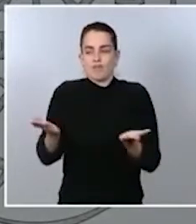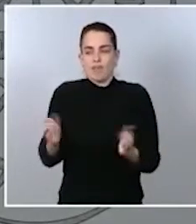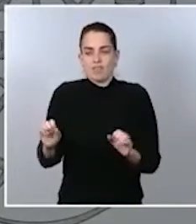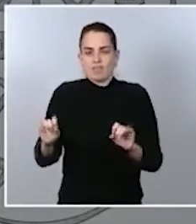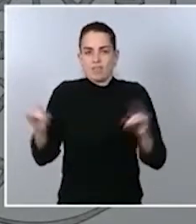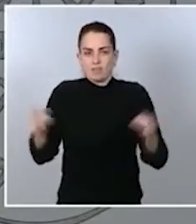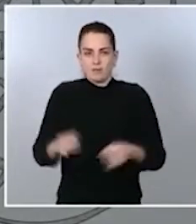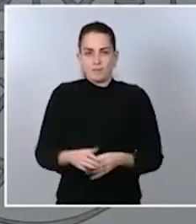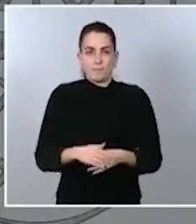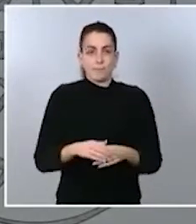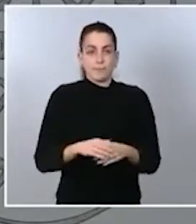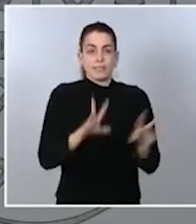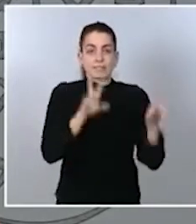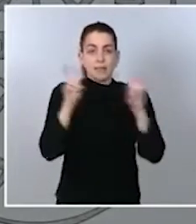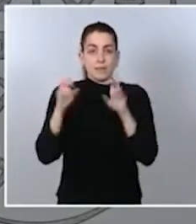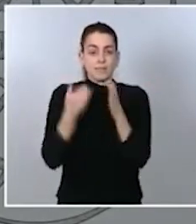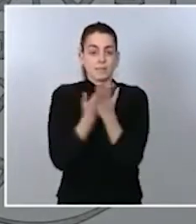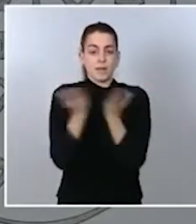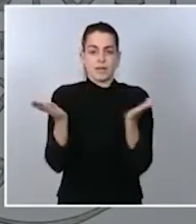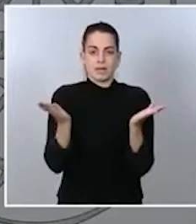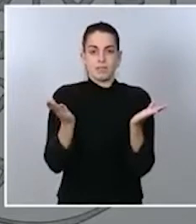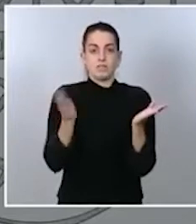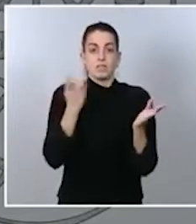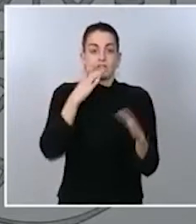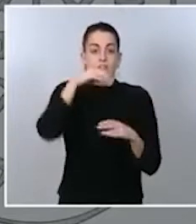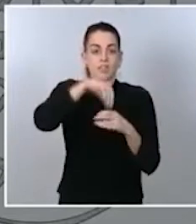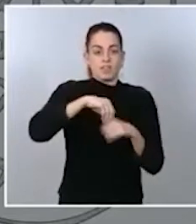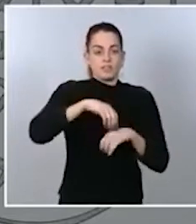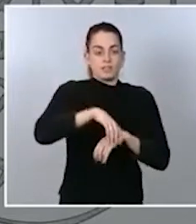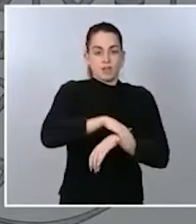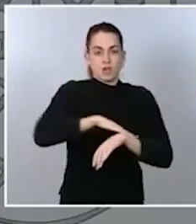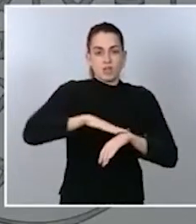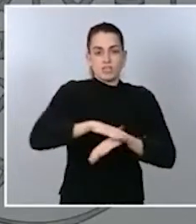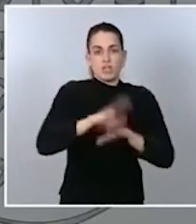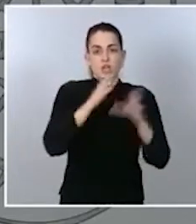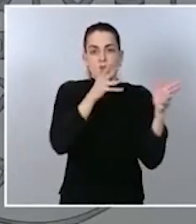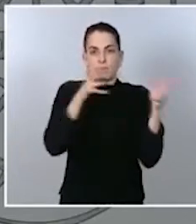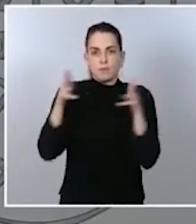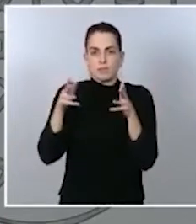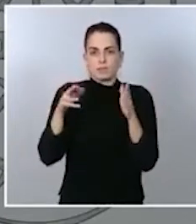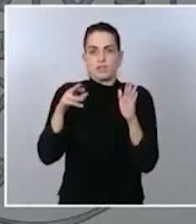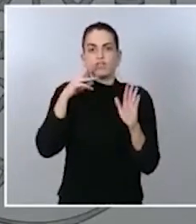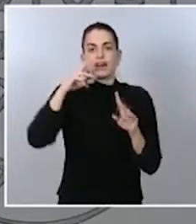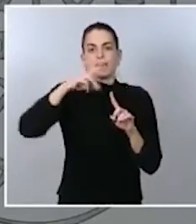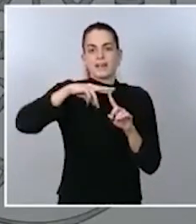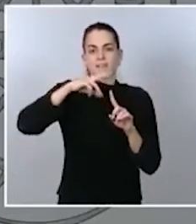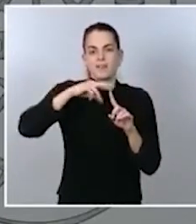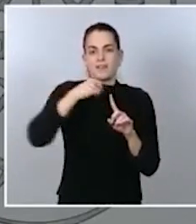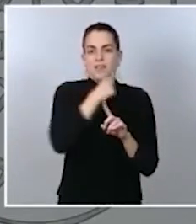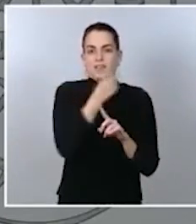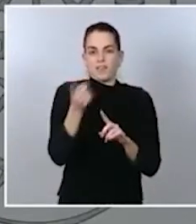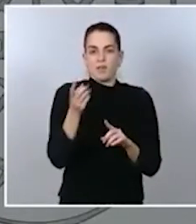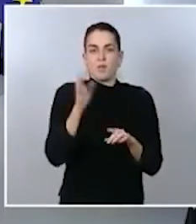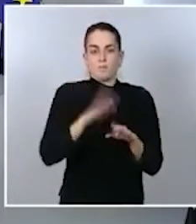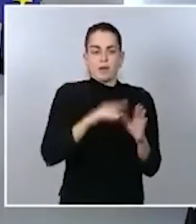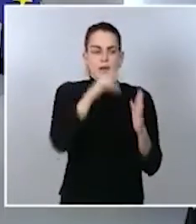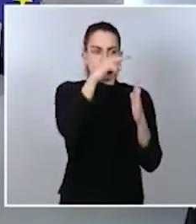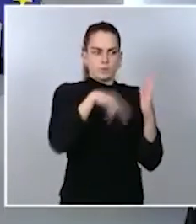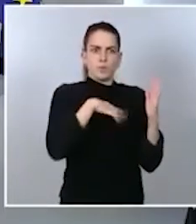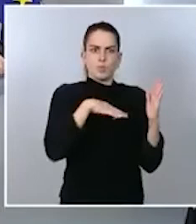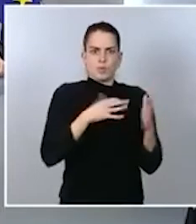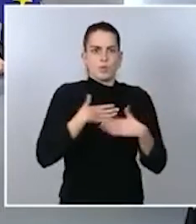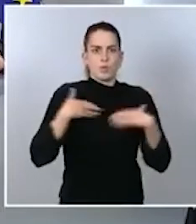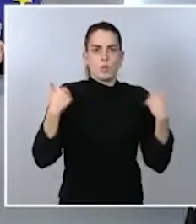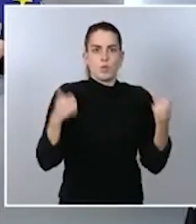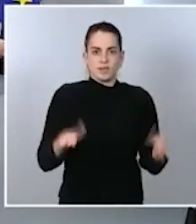se han abordado en el Consejo de Ministros, les indico las referencias para que puedan consultarlo y estando a su disposición, ahora y así, Miguel